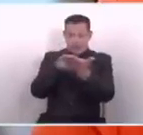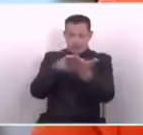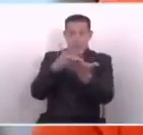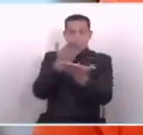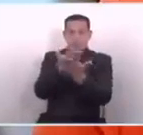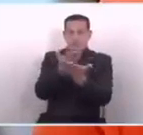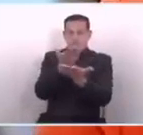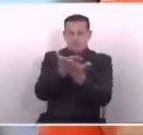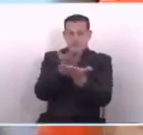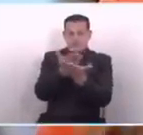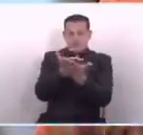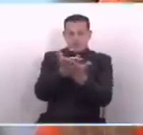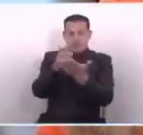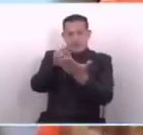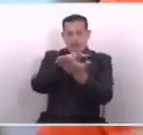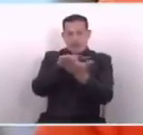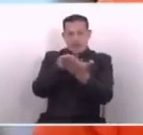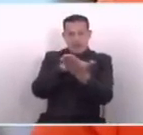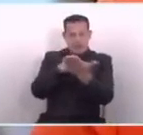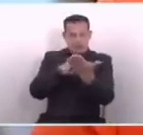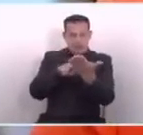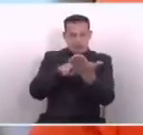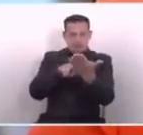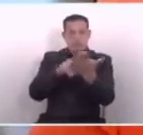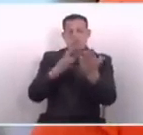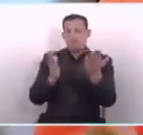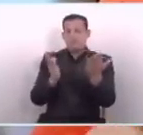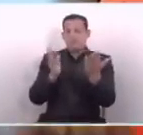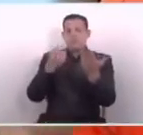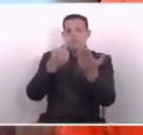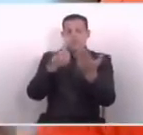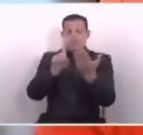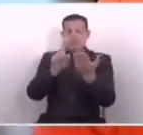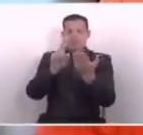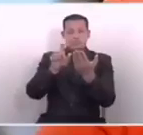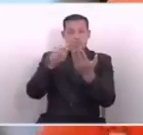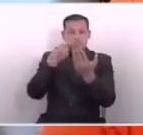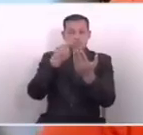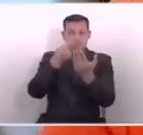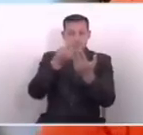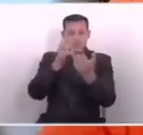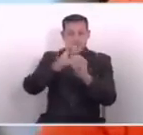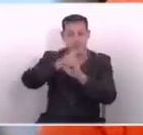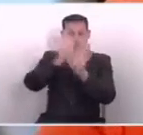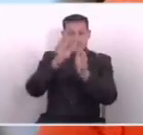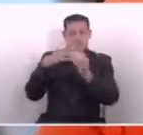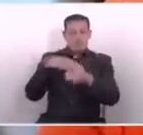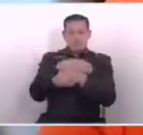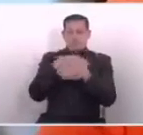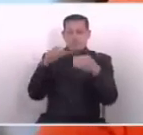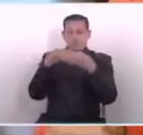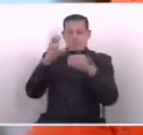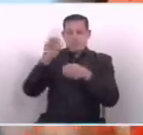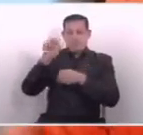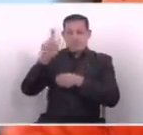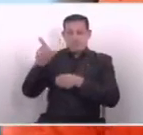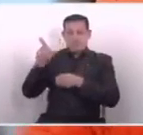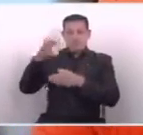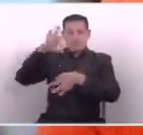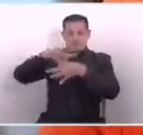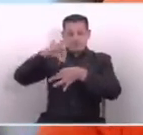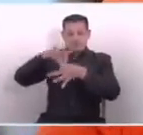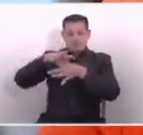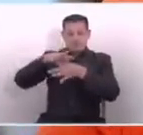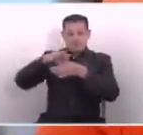propuesta, leerla por lo menos. Pero hemos sido testigos que en la Comisión de Obras Públicas se vota